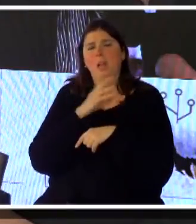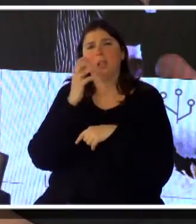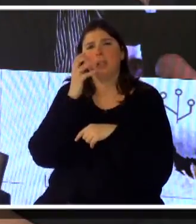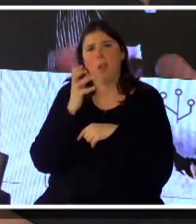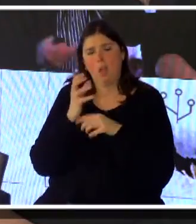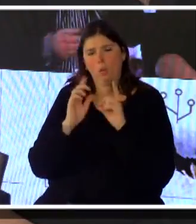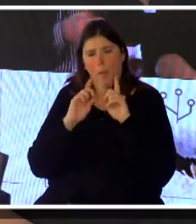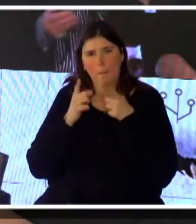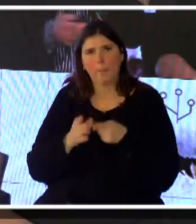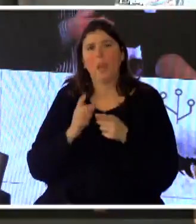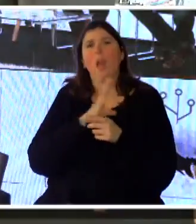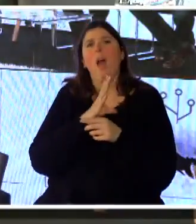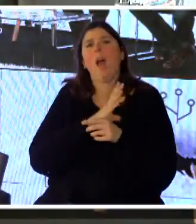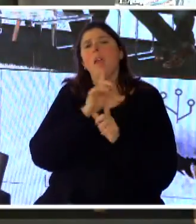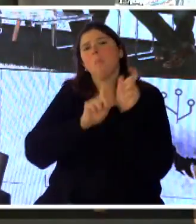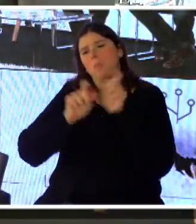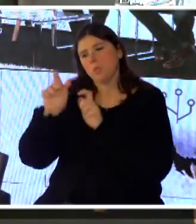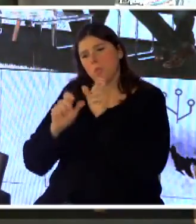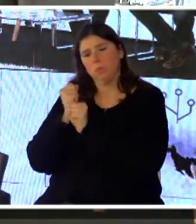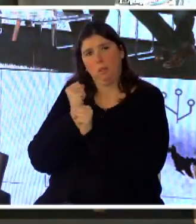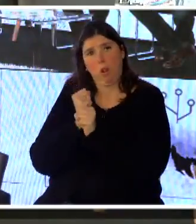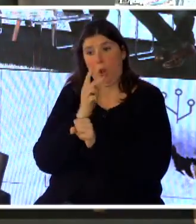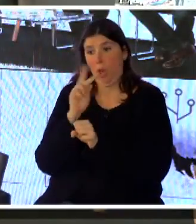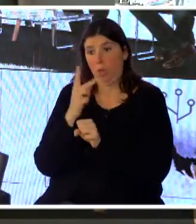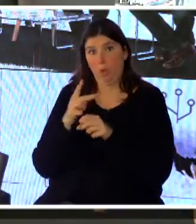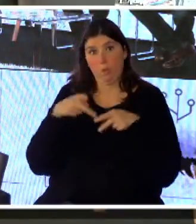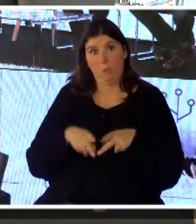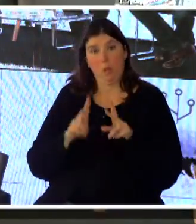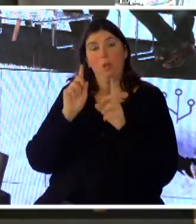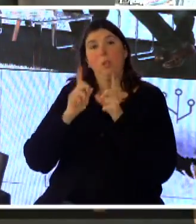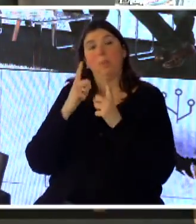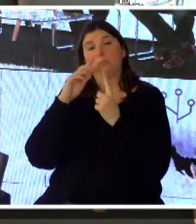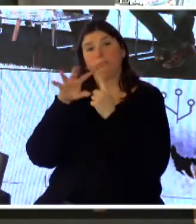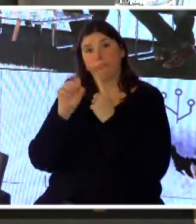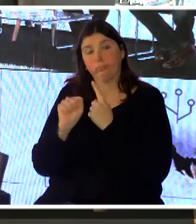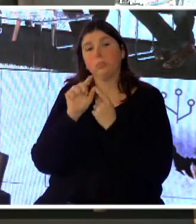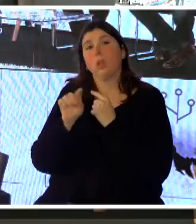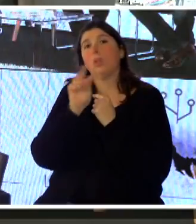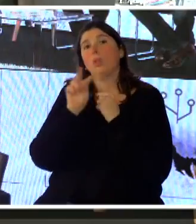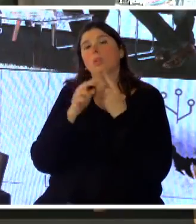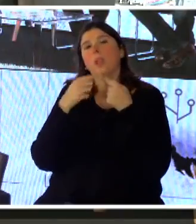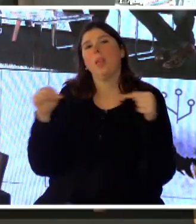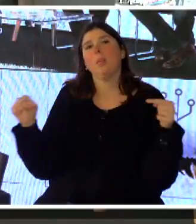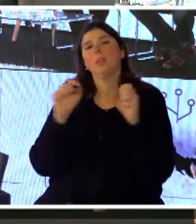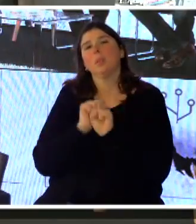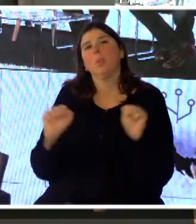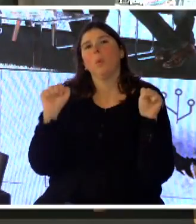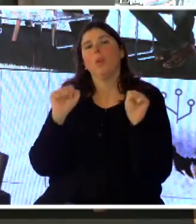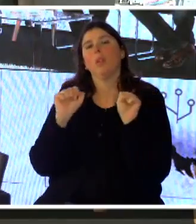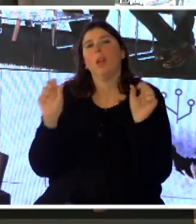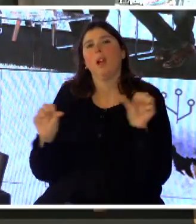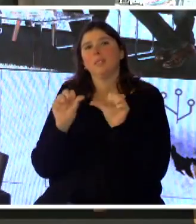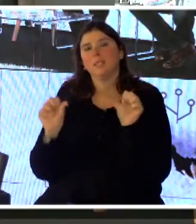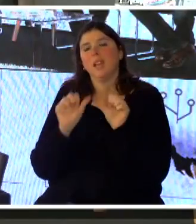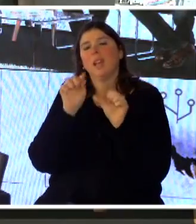Y esos dos elementos, las metas y los proyectos han sido los grandes elementos con los cuales se aterrizan los lineamientos